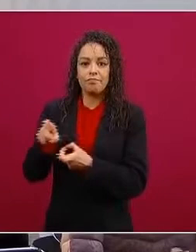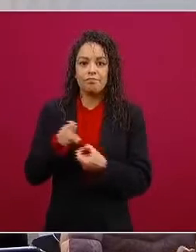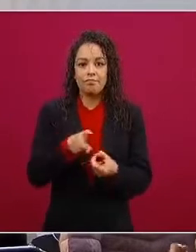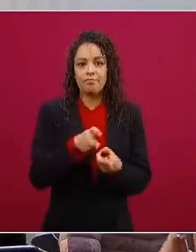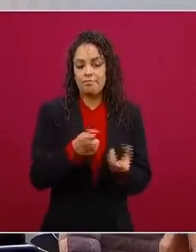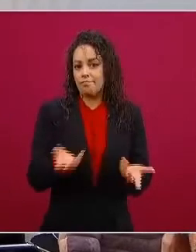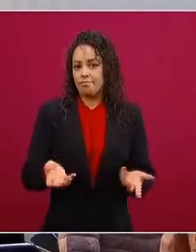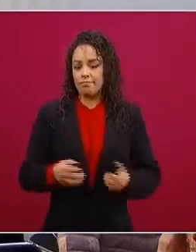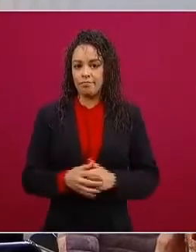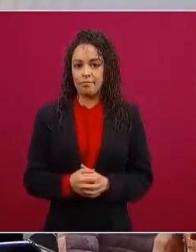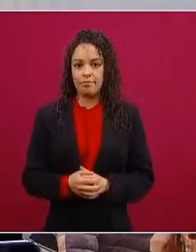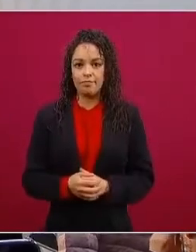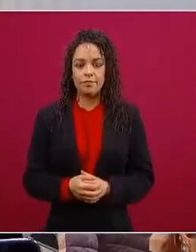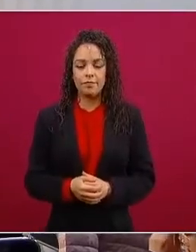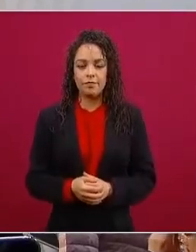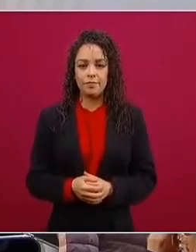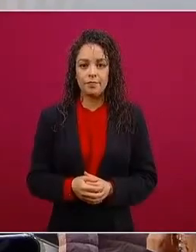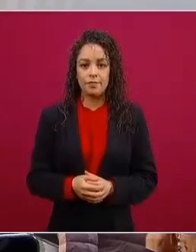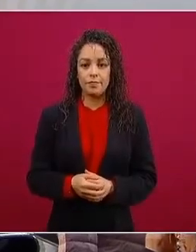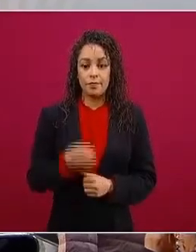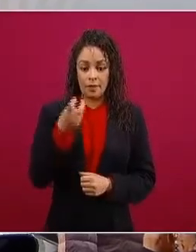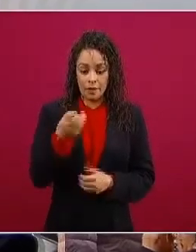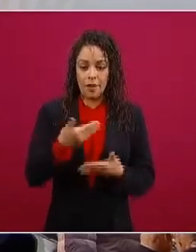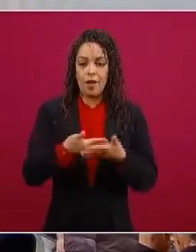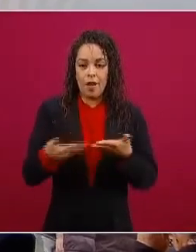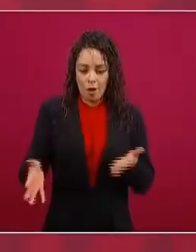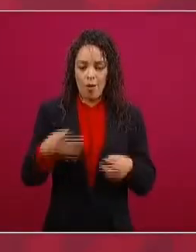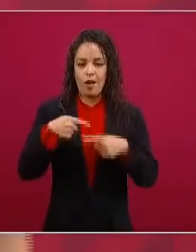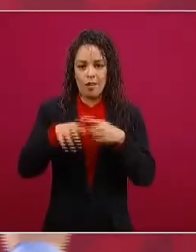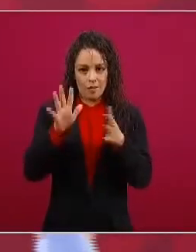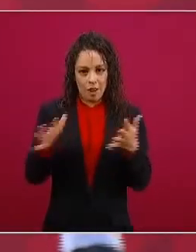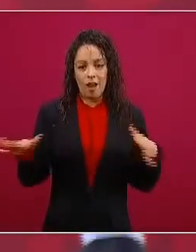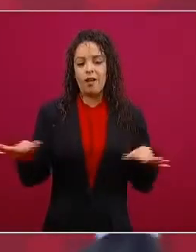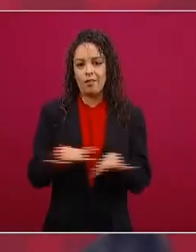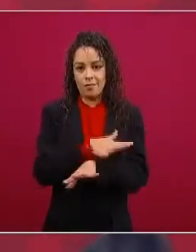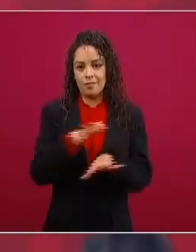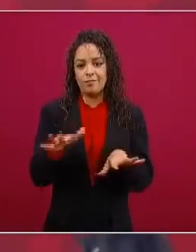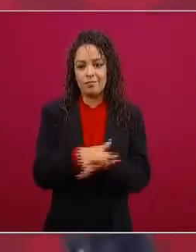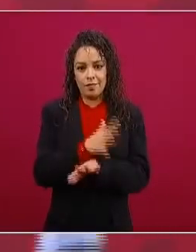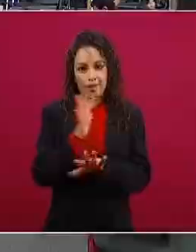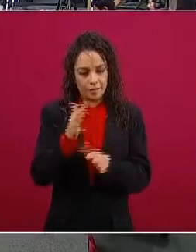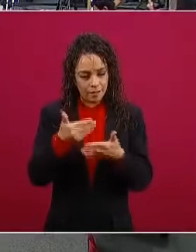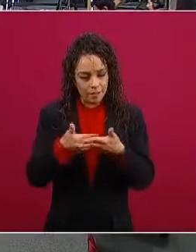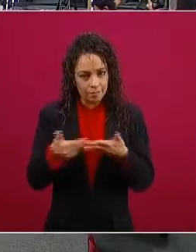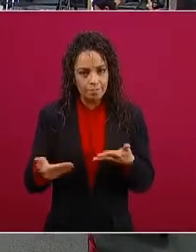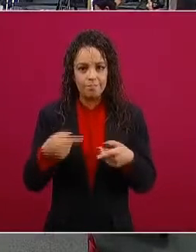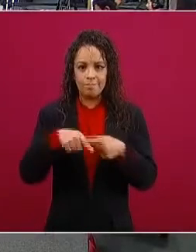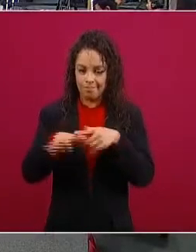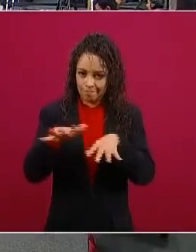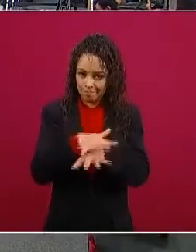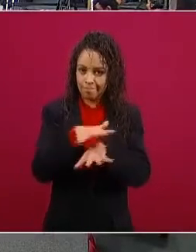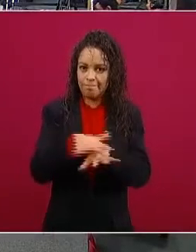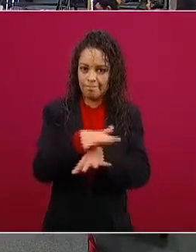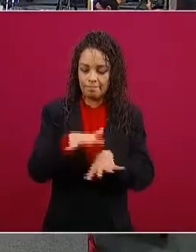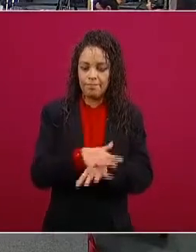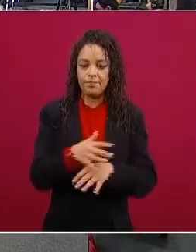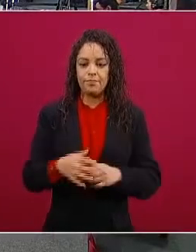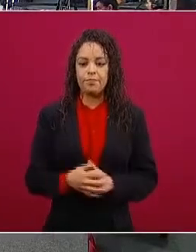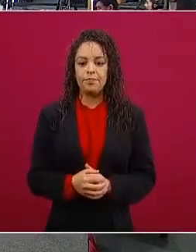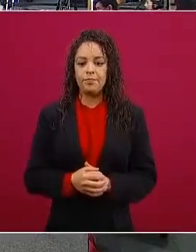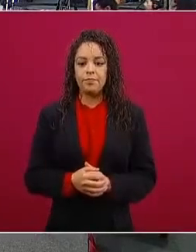entonces vamos a cambiar eso ya está cambiando muy bien nada más